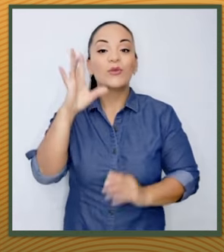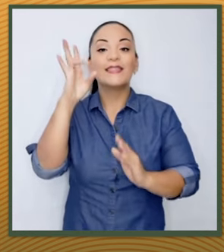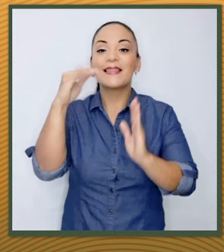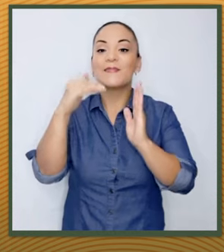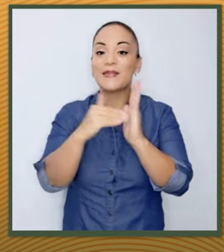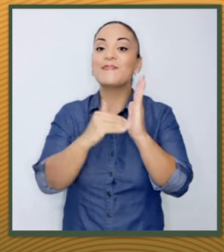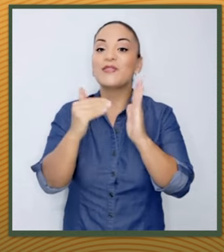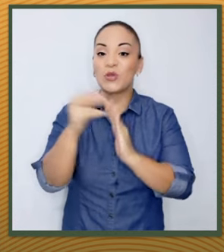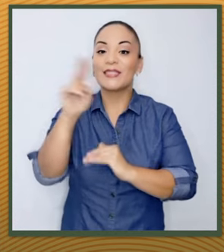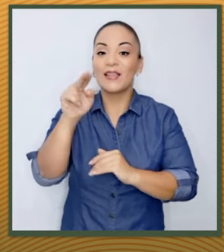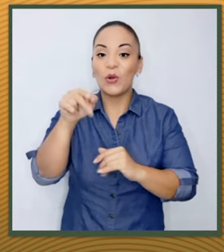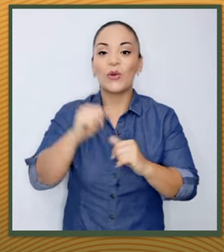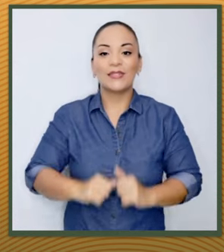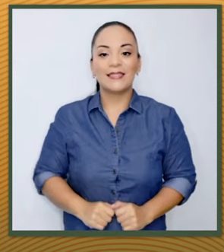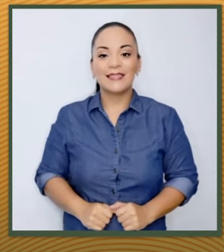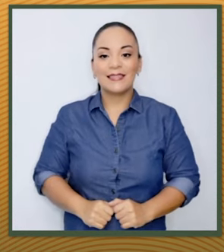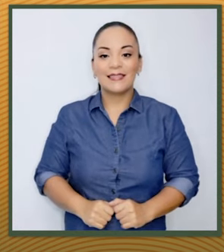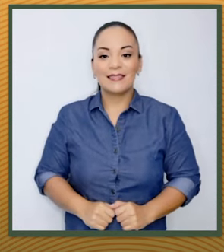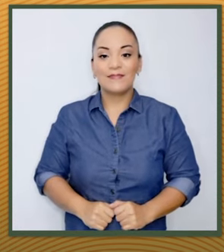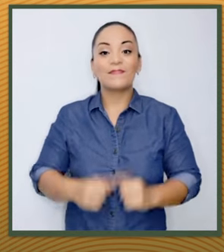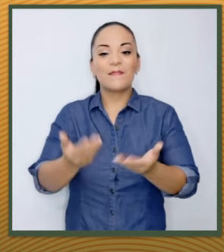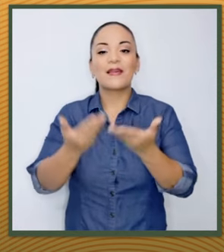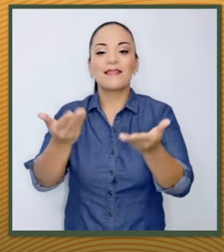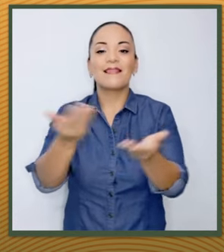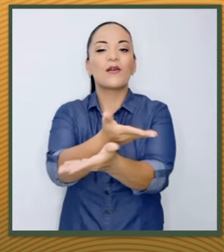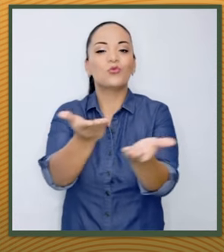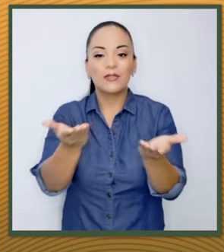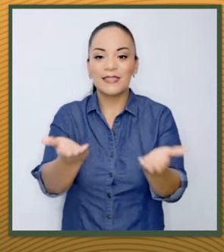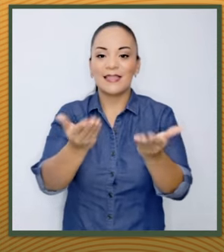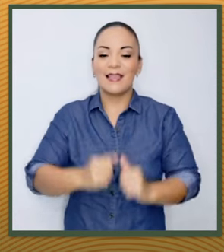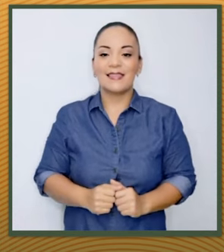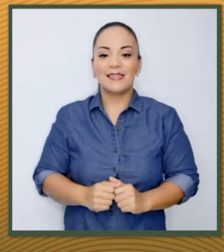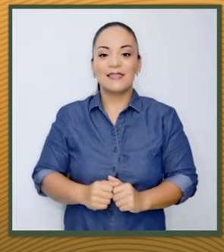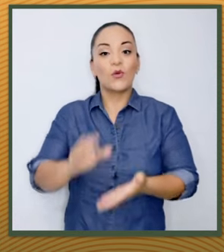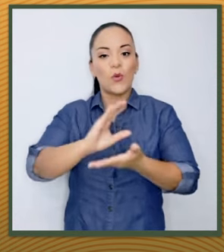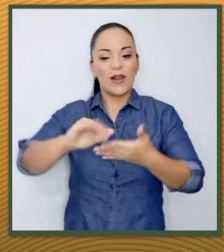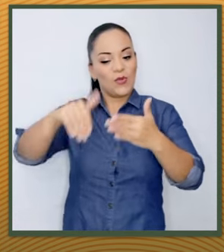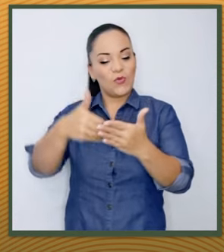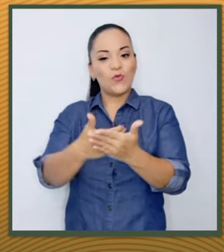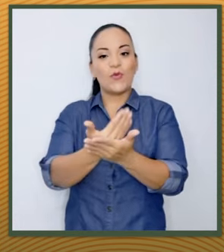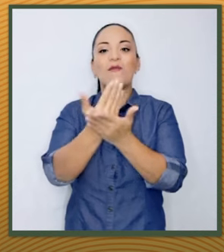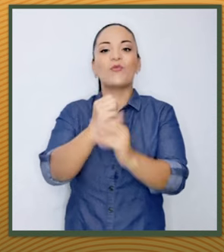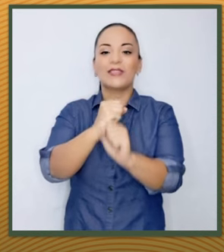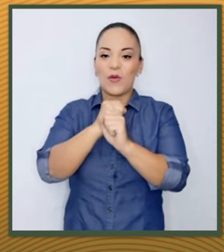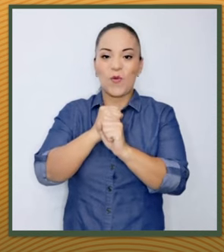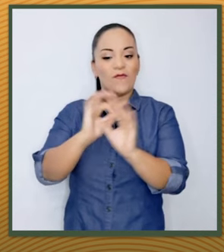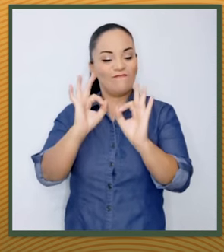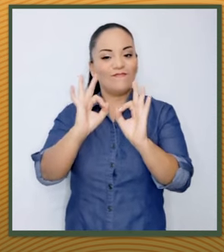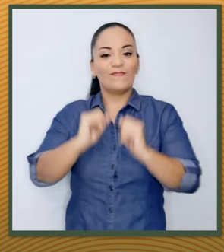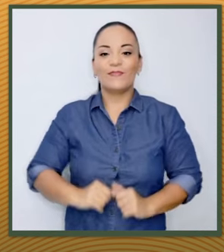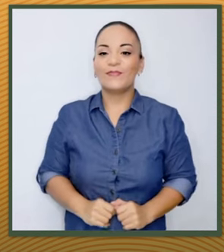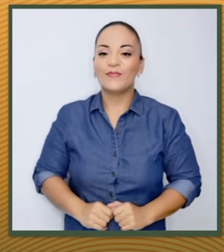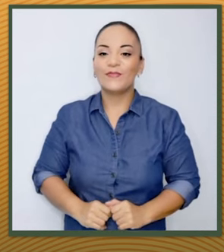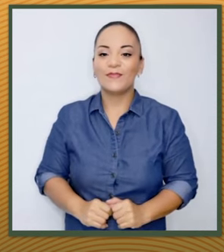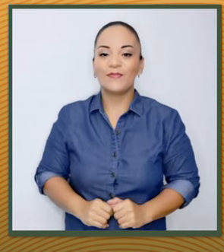7 mil millones de colones en darles a ustedes un colegio nuevo, seguro y moderno.